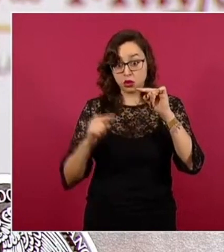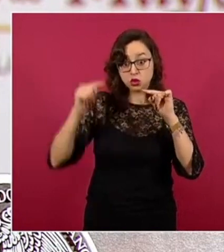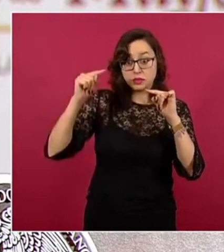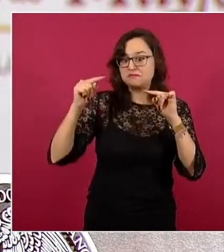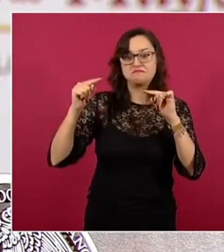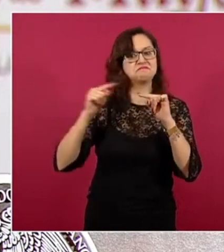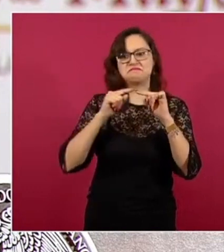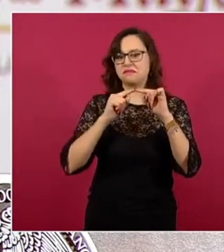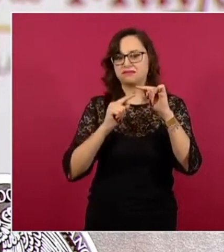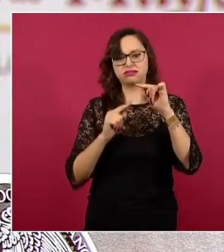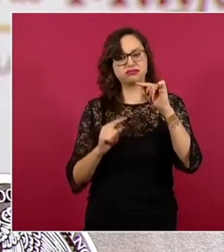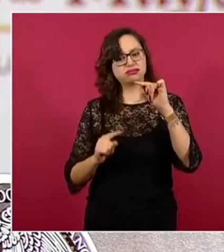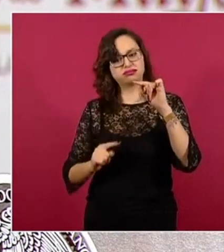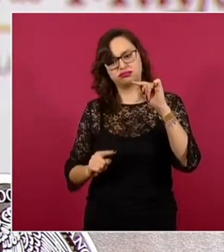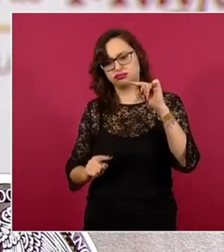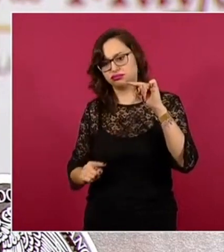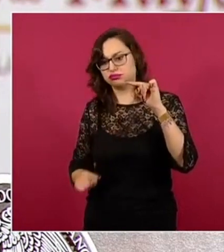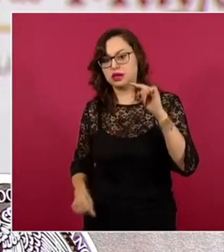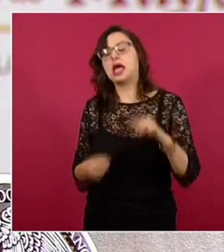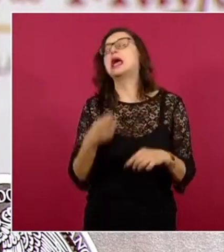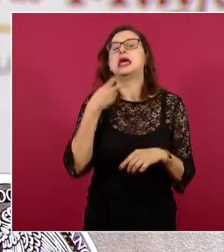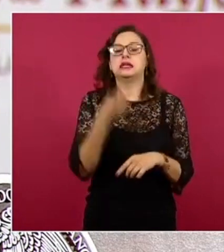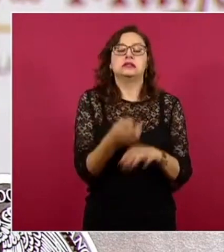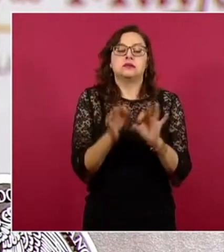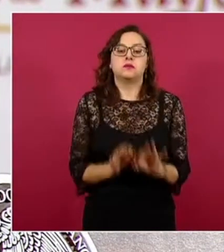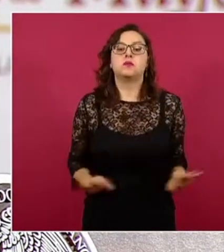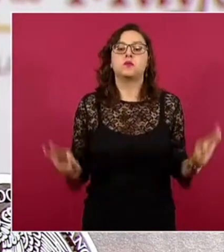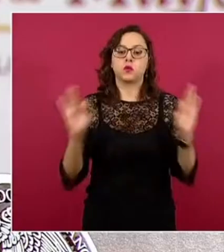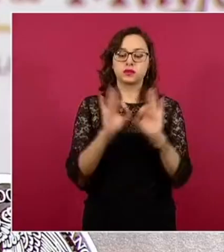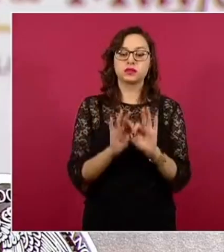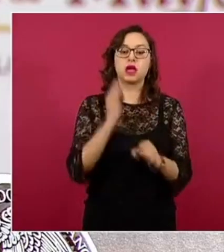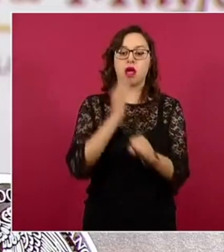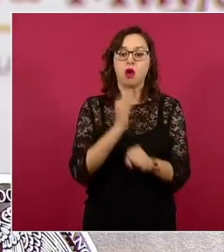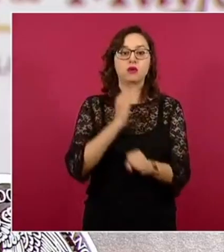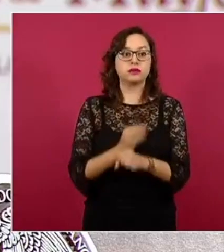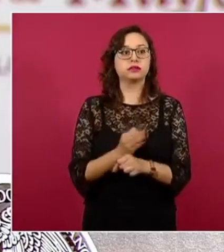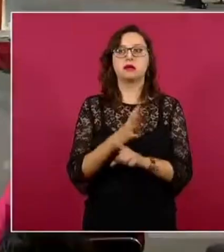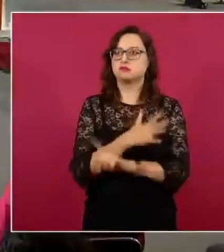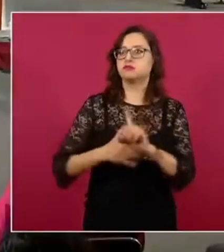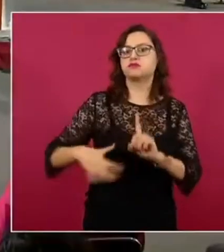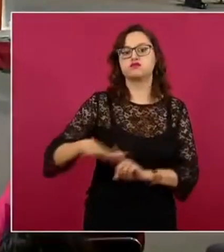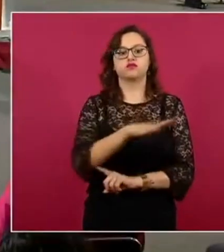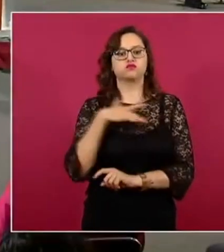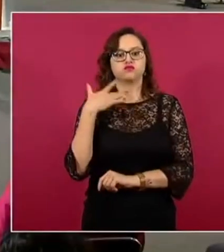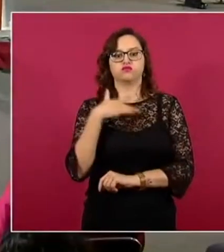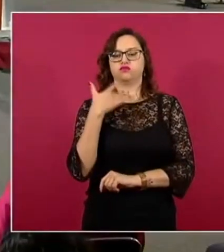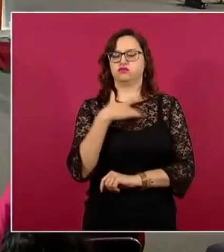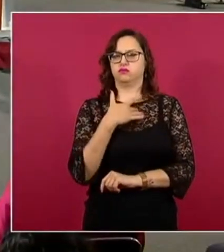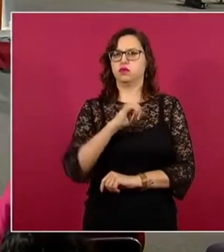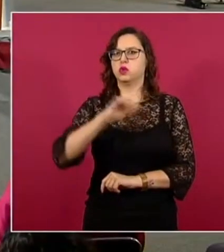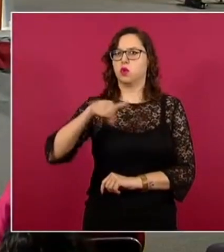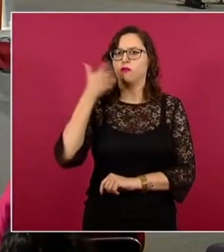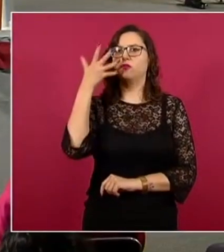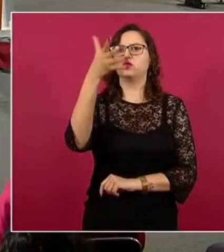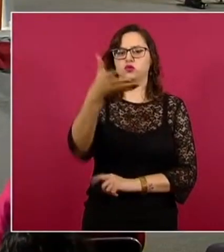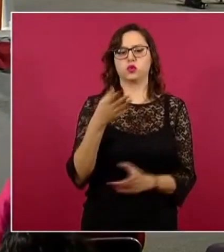casos mínima. Esto va a ser relevante para considerar cuál es el estado actual de la epidemia y la perspectiva futura. La siguiente,